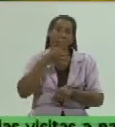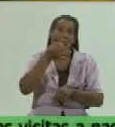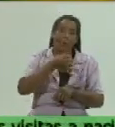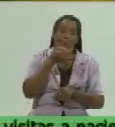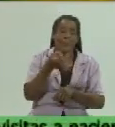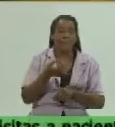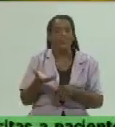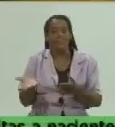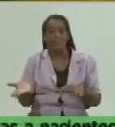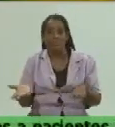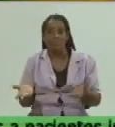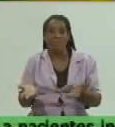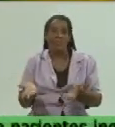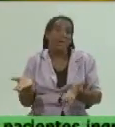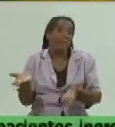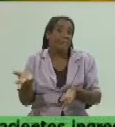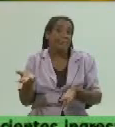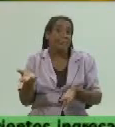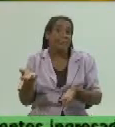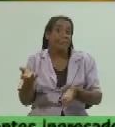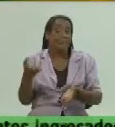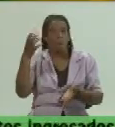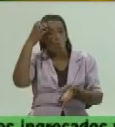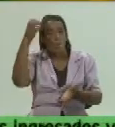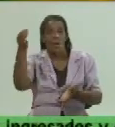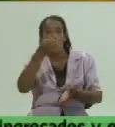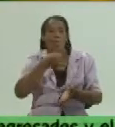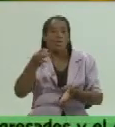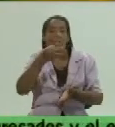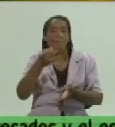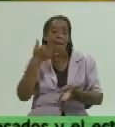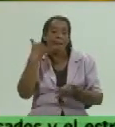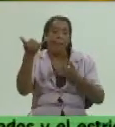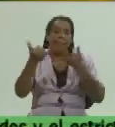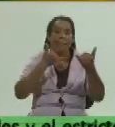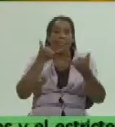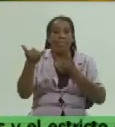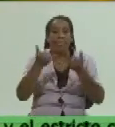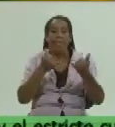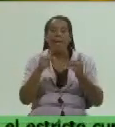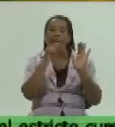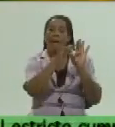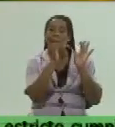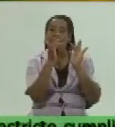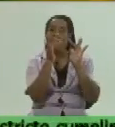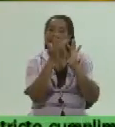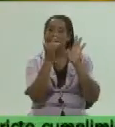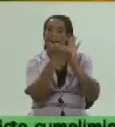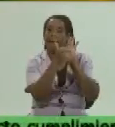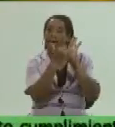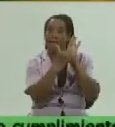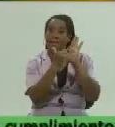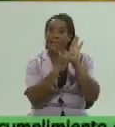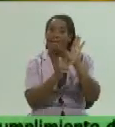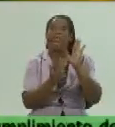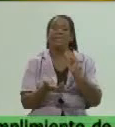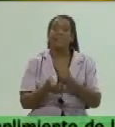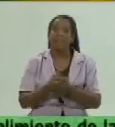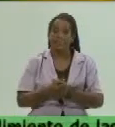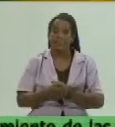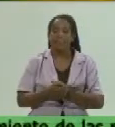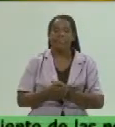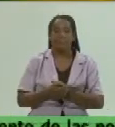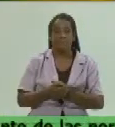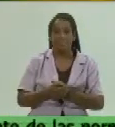que nos lo hagan llegar a través de los gobiernos municipales aquí bueno ustedes seguro que presentaron aquí a los intendentes hoy que están acá que han